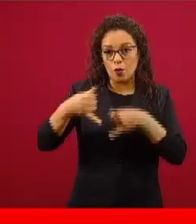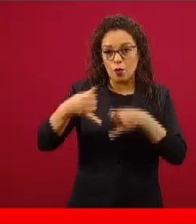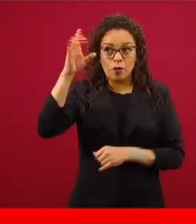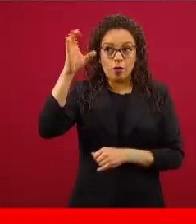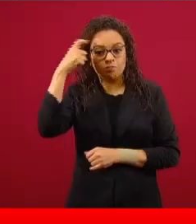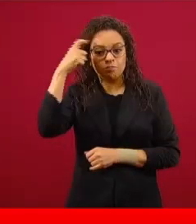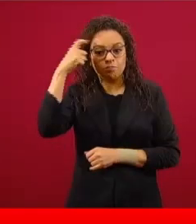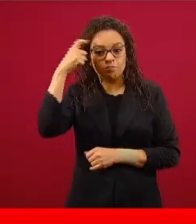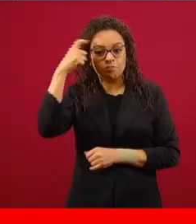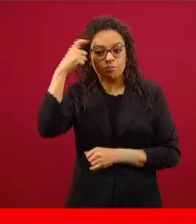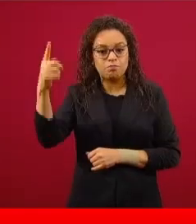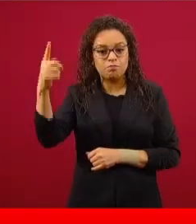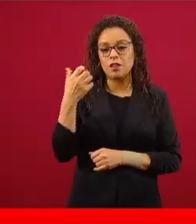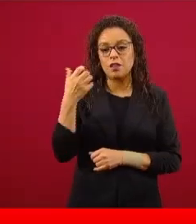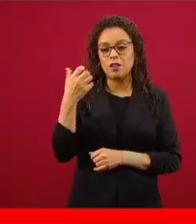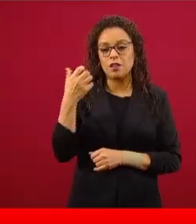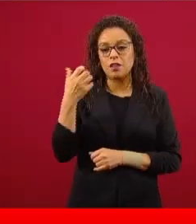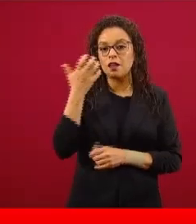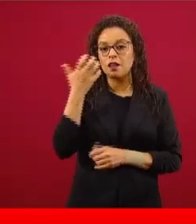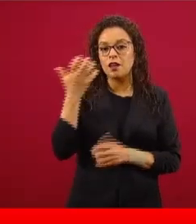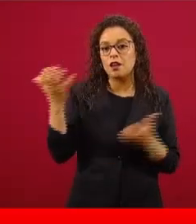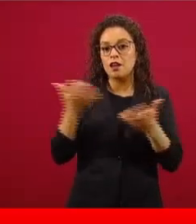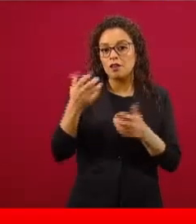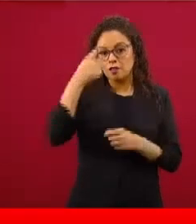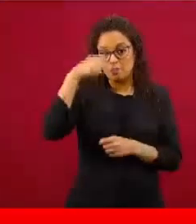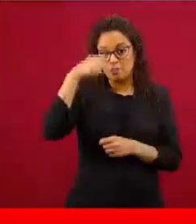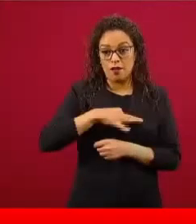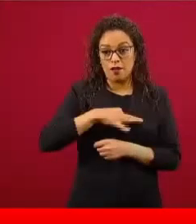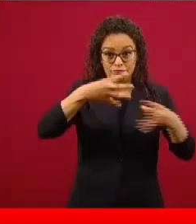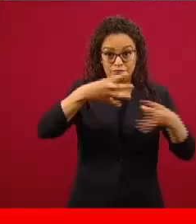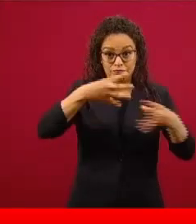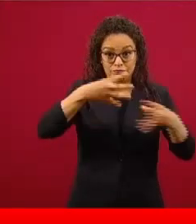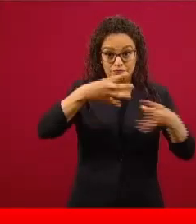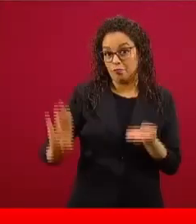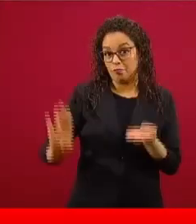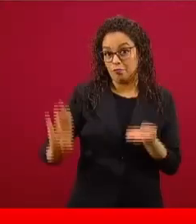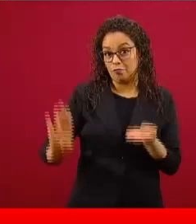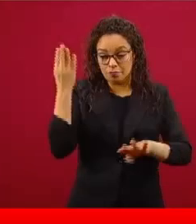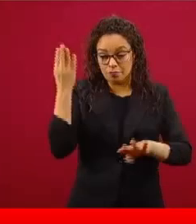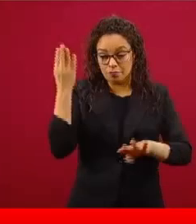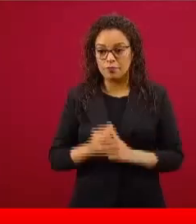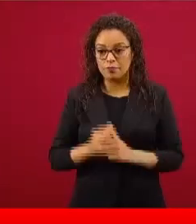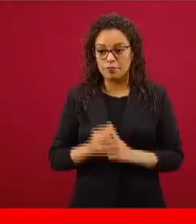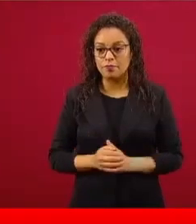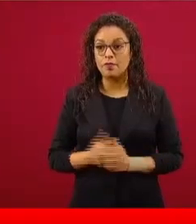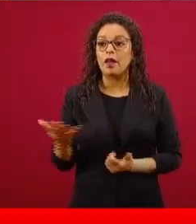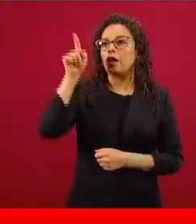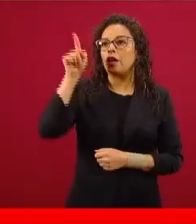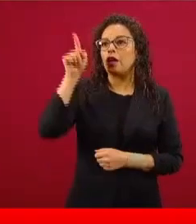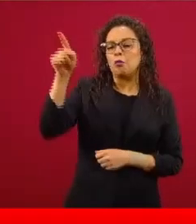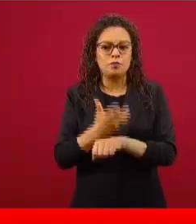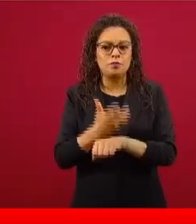se inoculó desde Estados Unidos para entonces